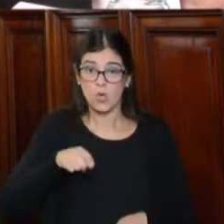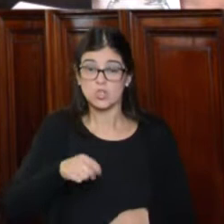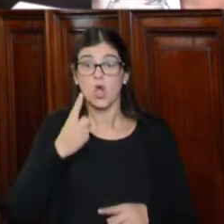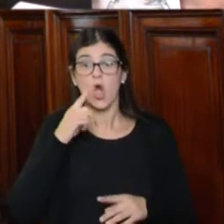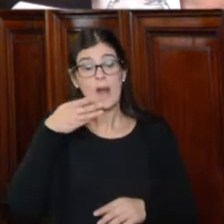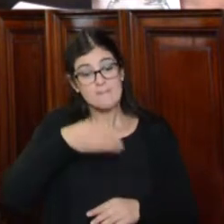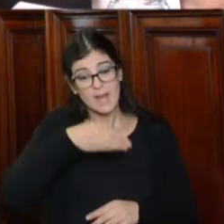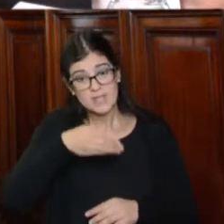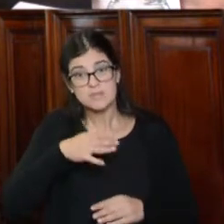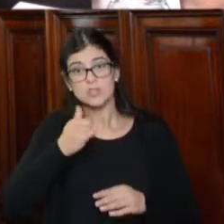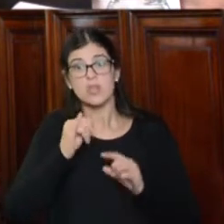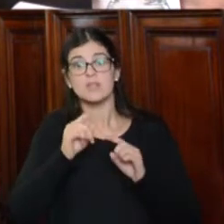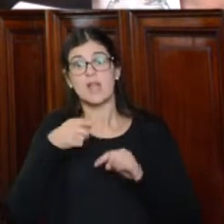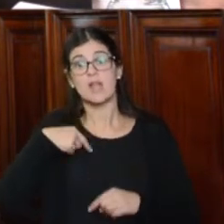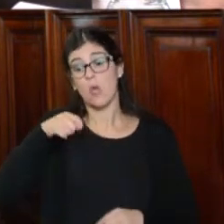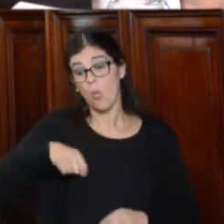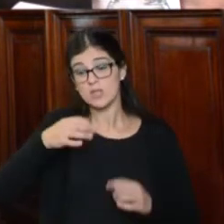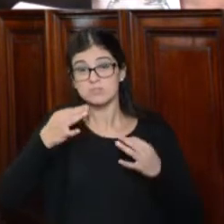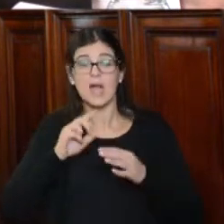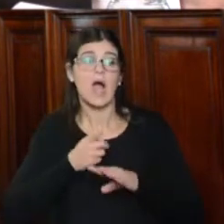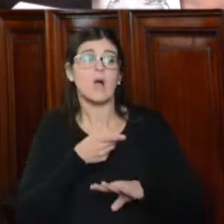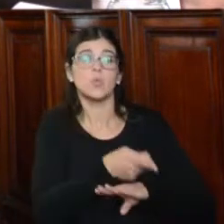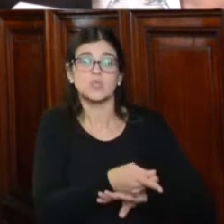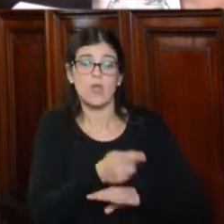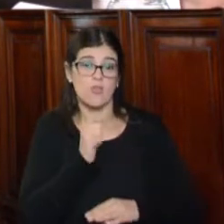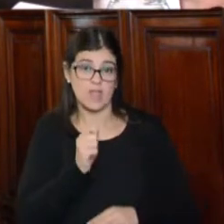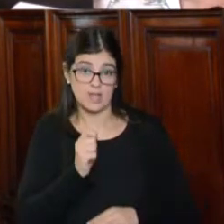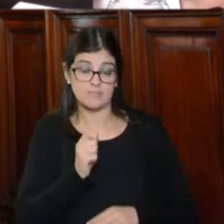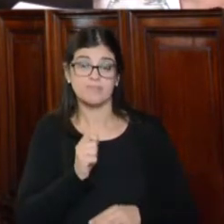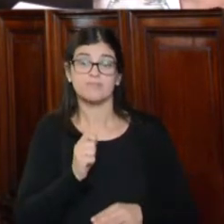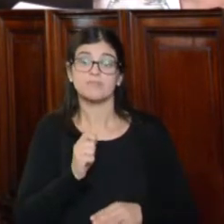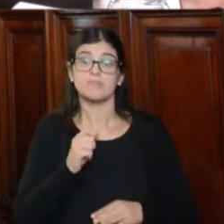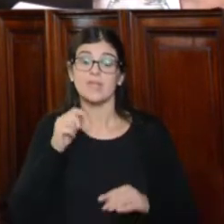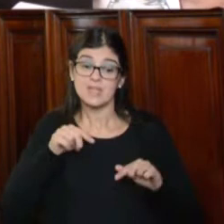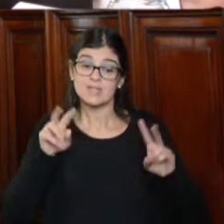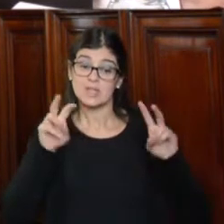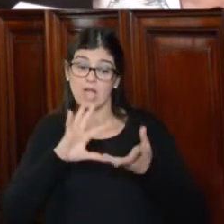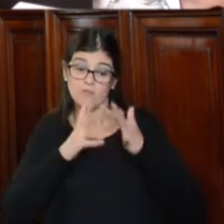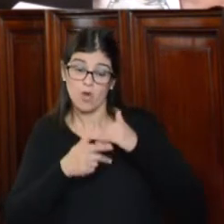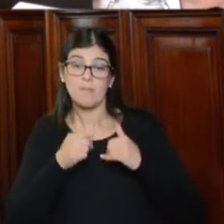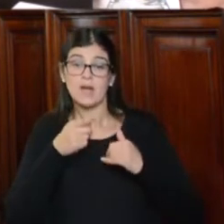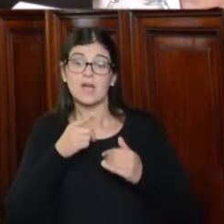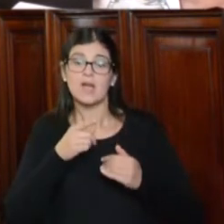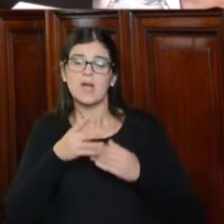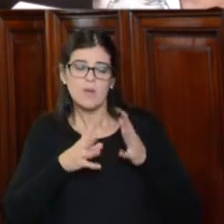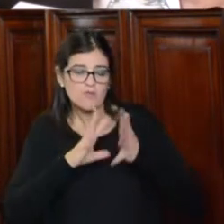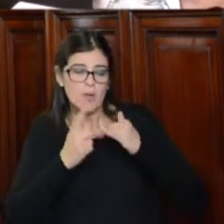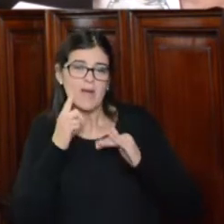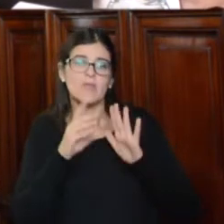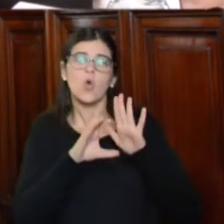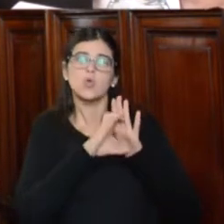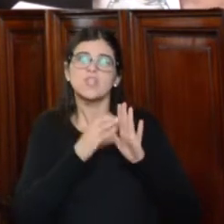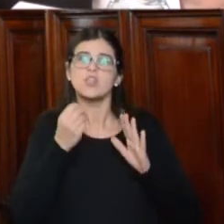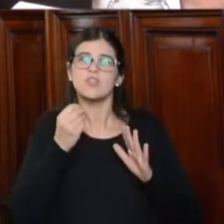participación de aquel juez que fuera acusado. En este sentido, el mecanismo constitucional de remoción de